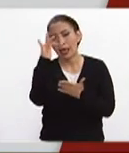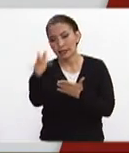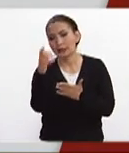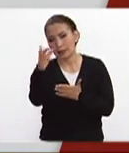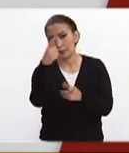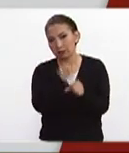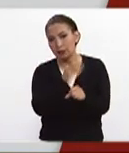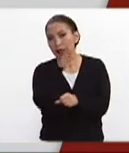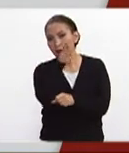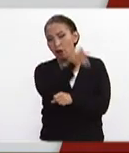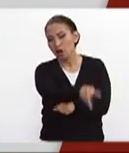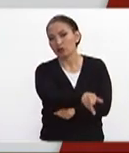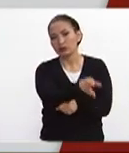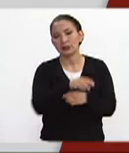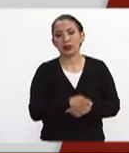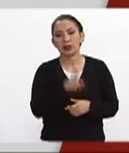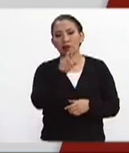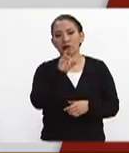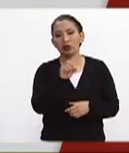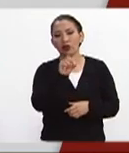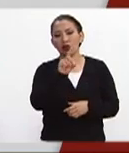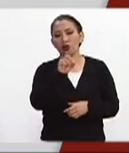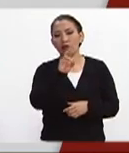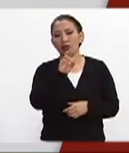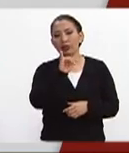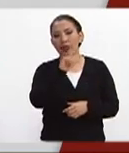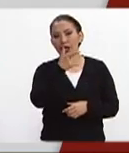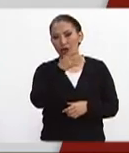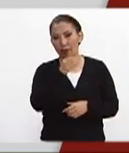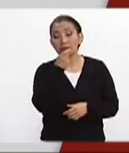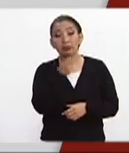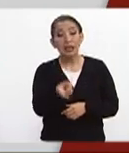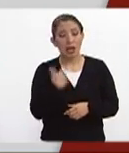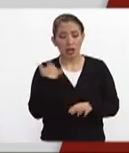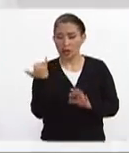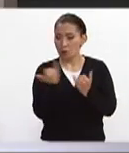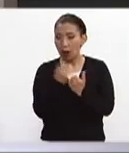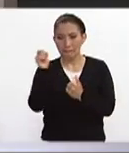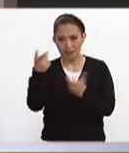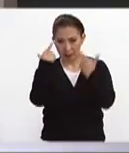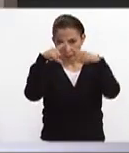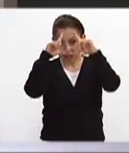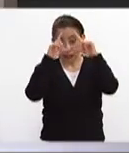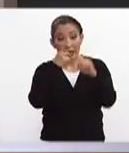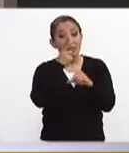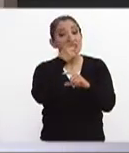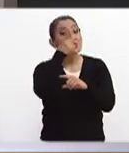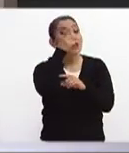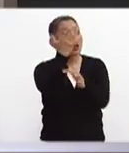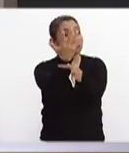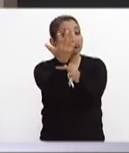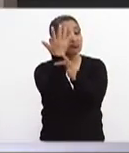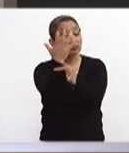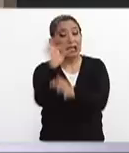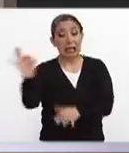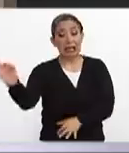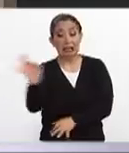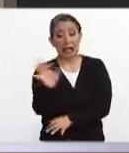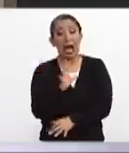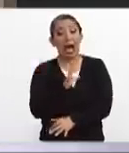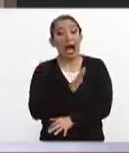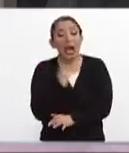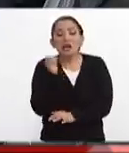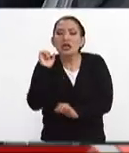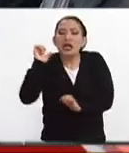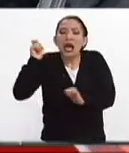por este primer reporte Rodrigo así es como le decía yo la propia Marina ha dicho que es posible que haya